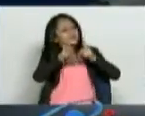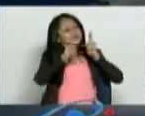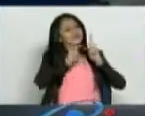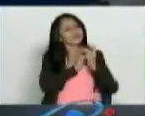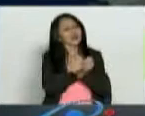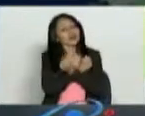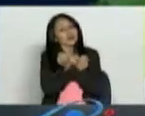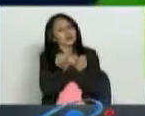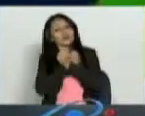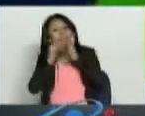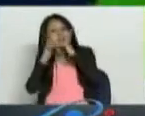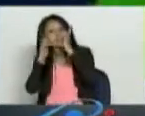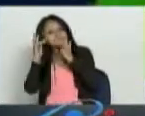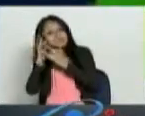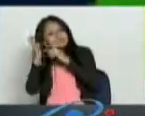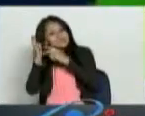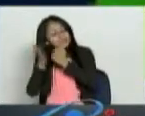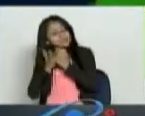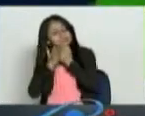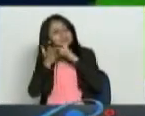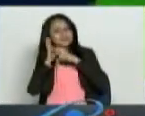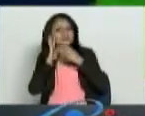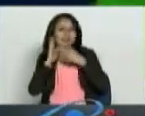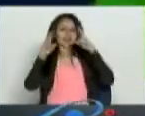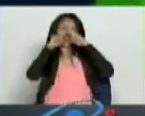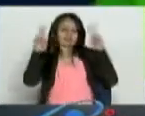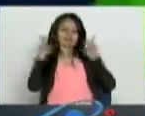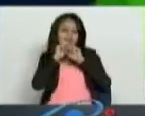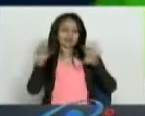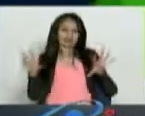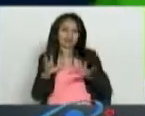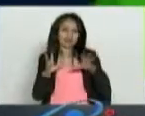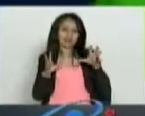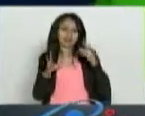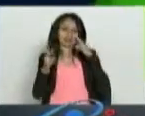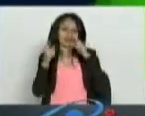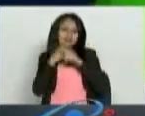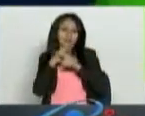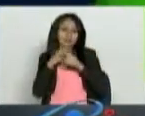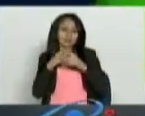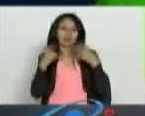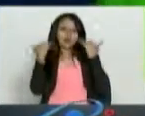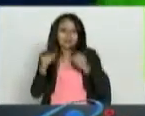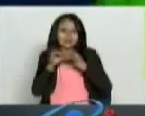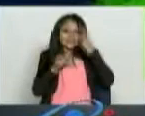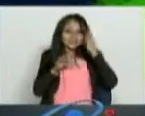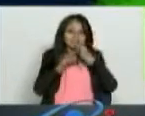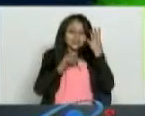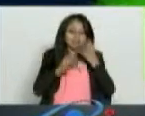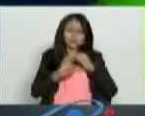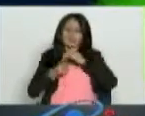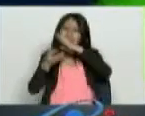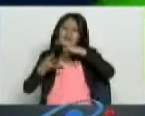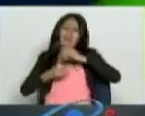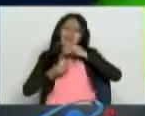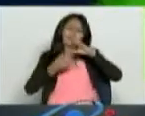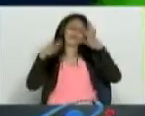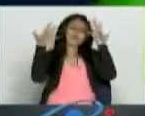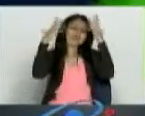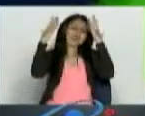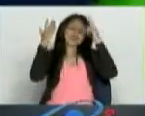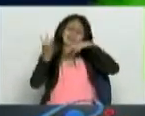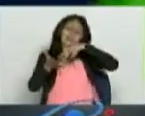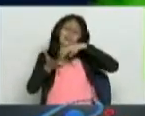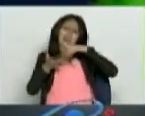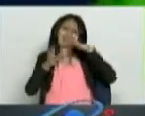Ese es el motivo de la Navidad. Así que, por favor, en Navidad no des regalos caros ni hagas fiestas